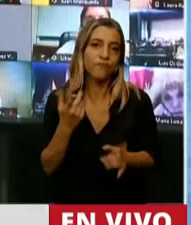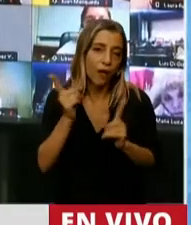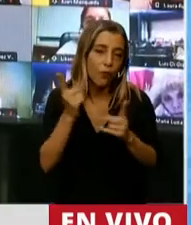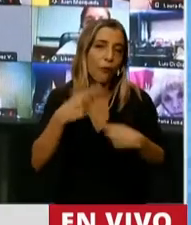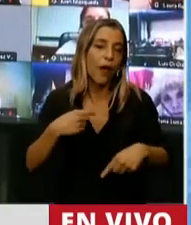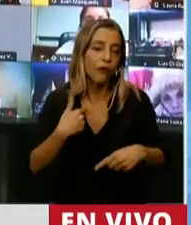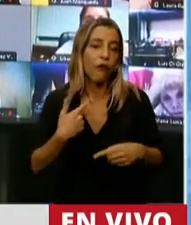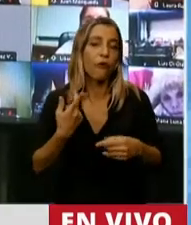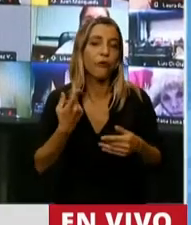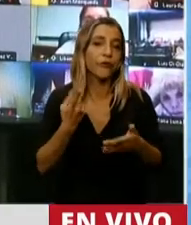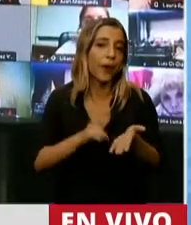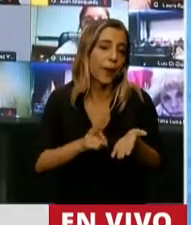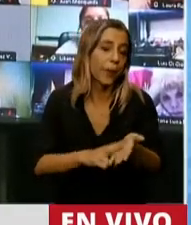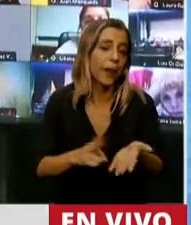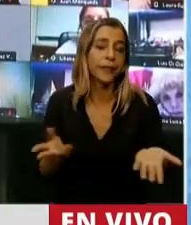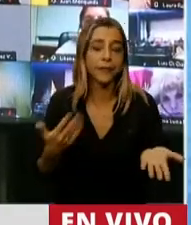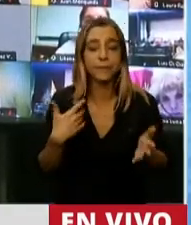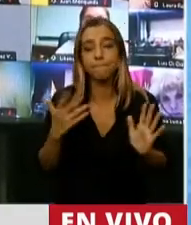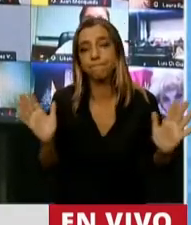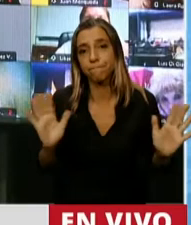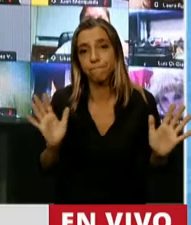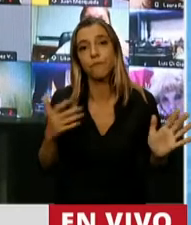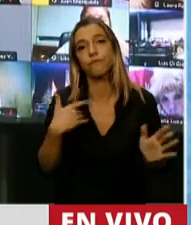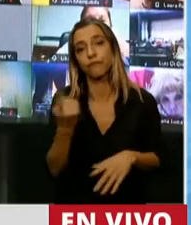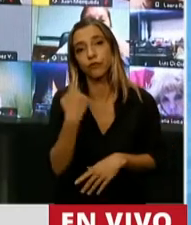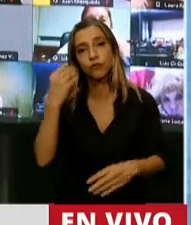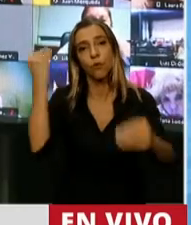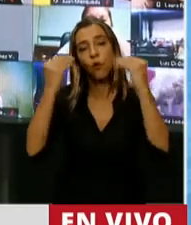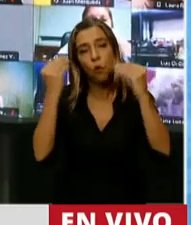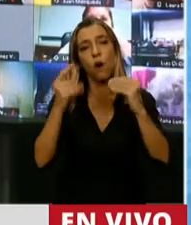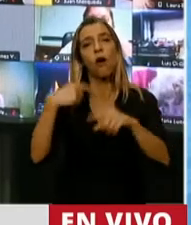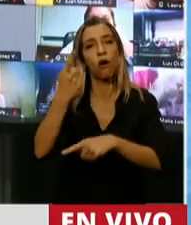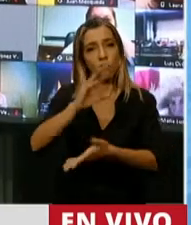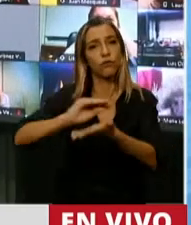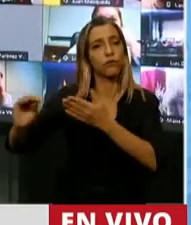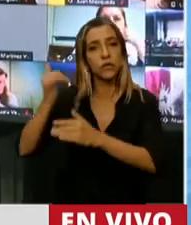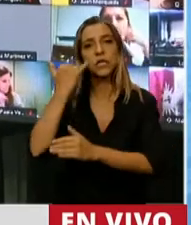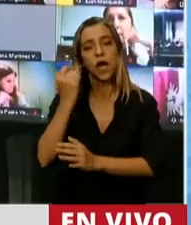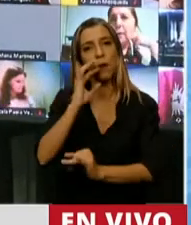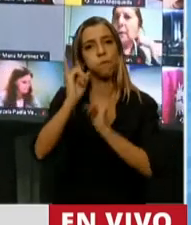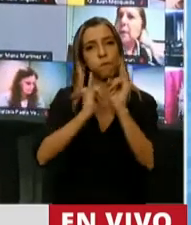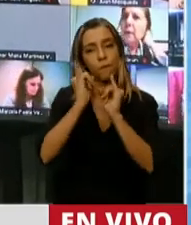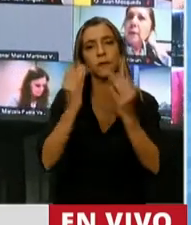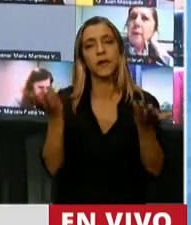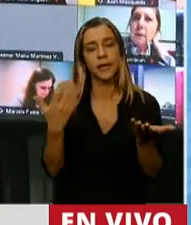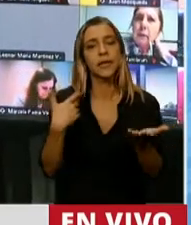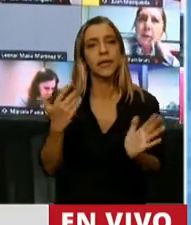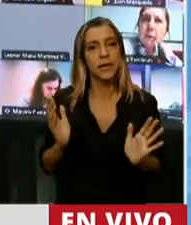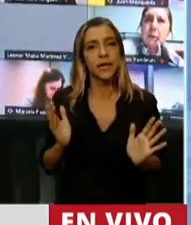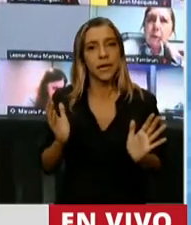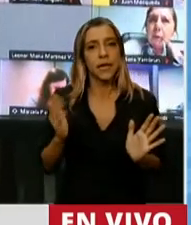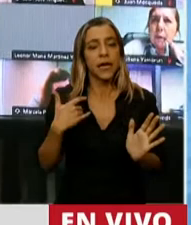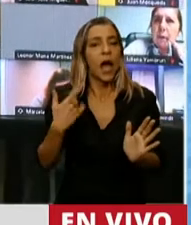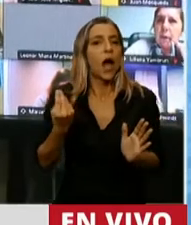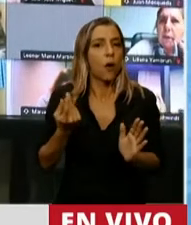inconsistencias del presupuesto que nos preocupa obviamente, porque ya fueron mencionadas cuando se menciona la inflación del